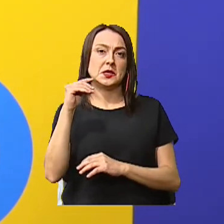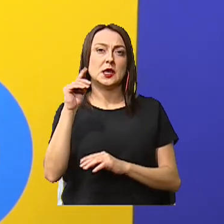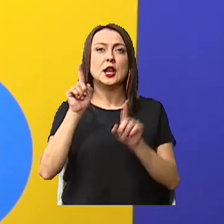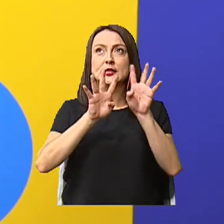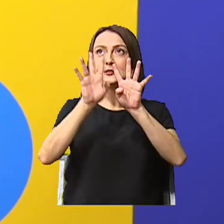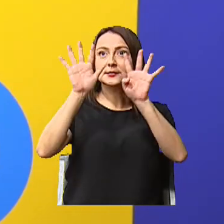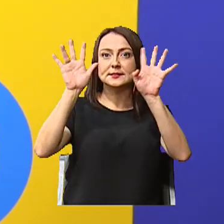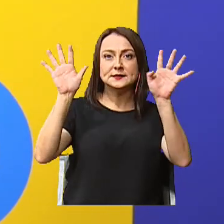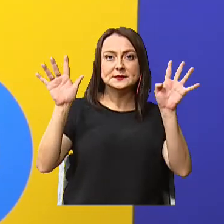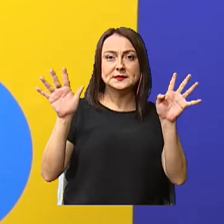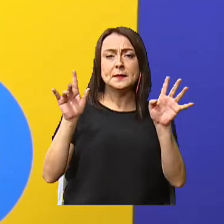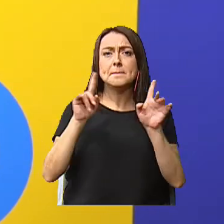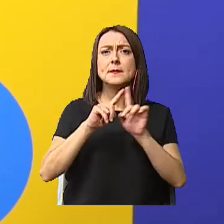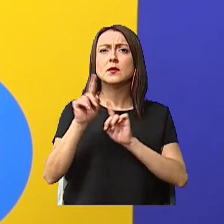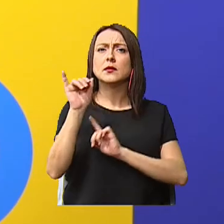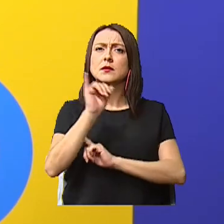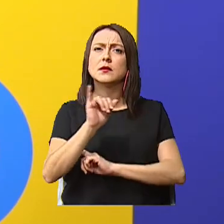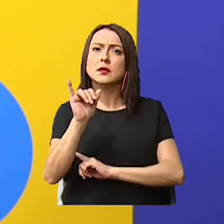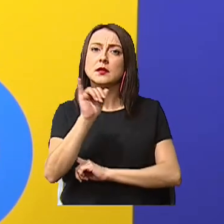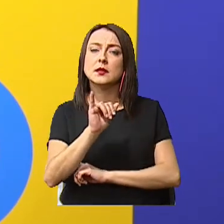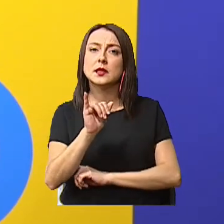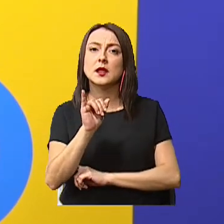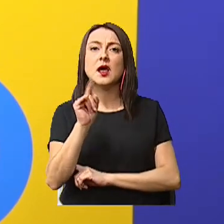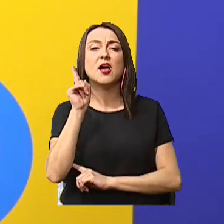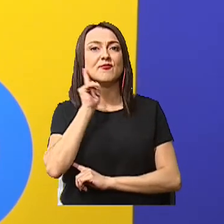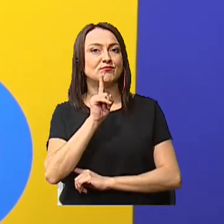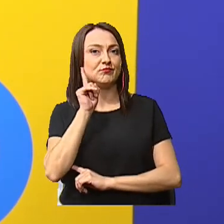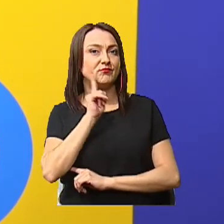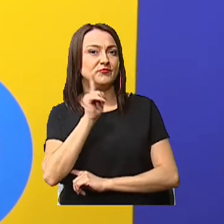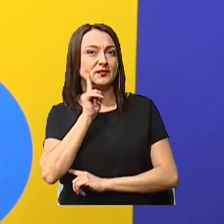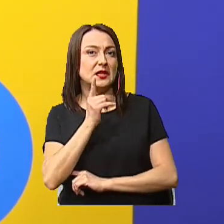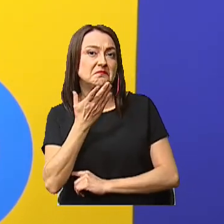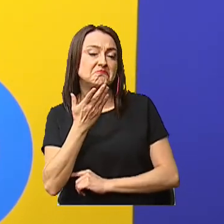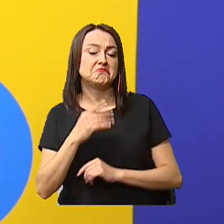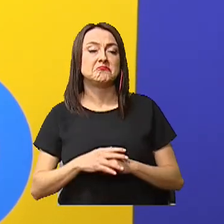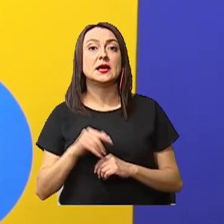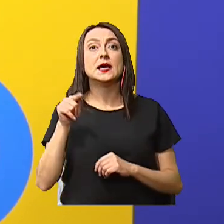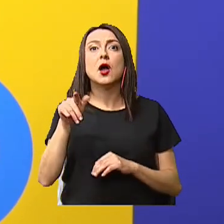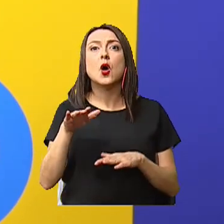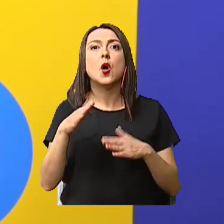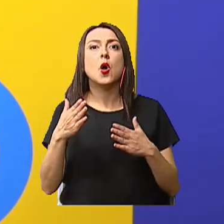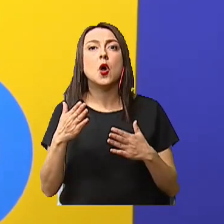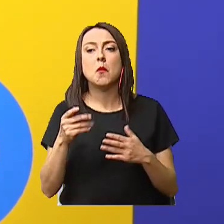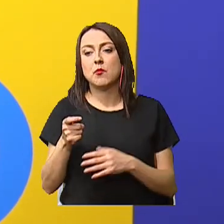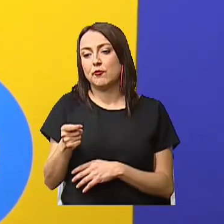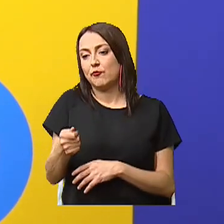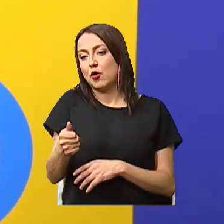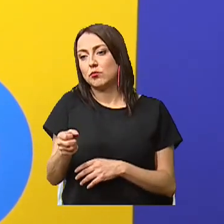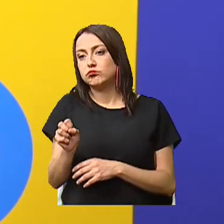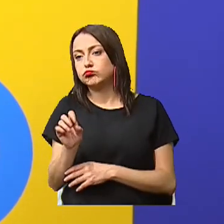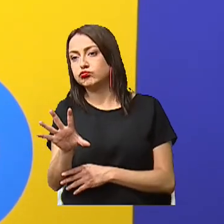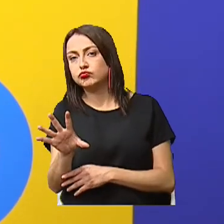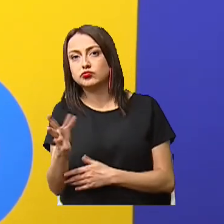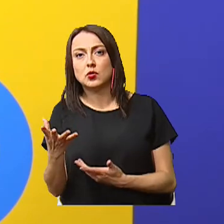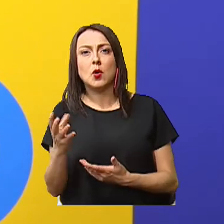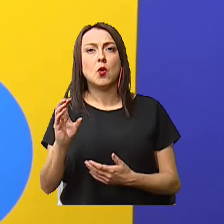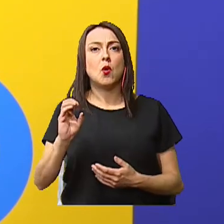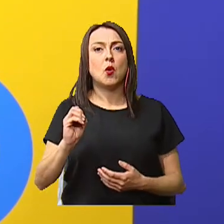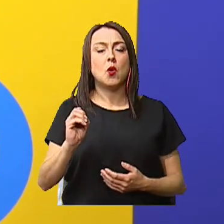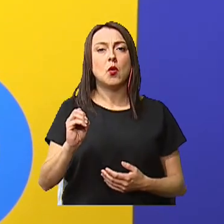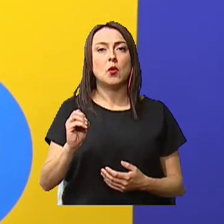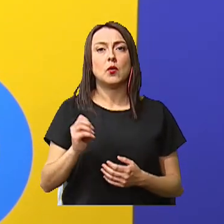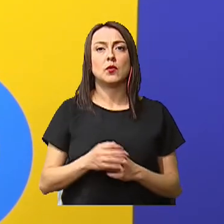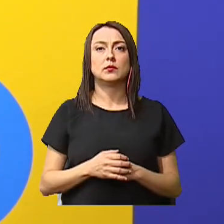estrellas Pero también tenemos la artificial En este caso, como el foco Como una